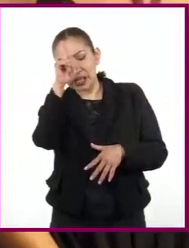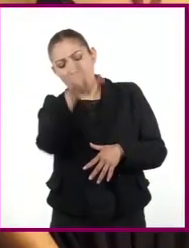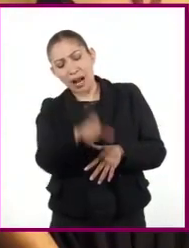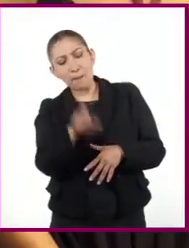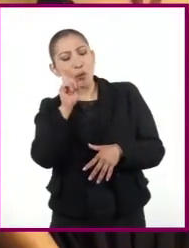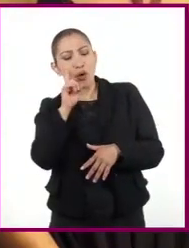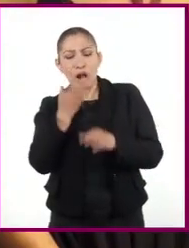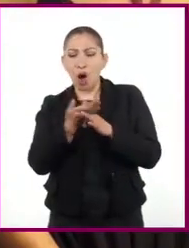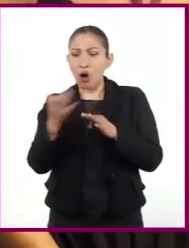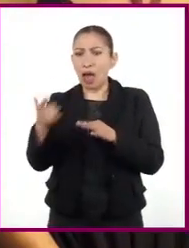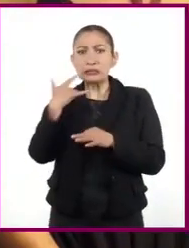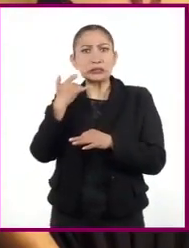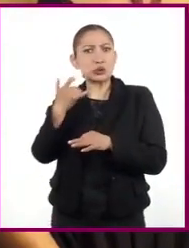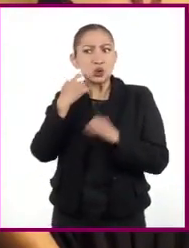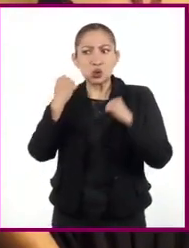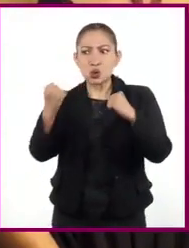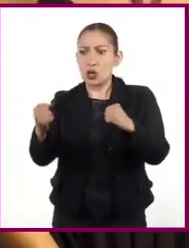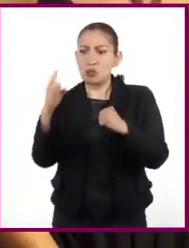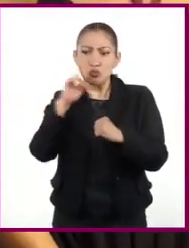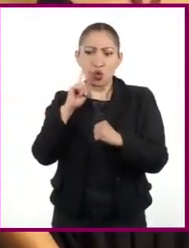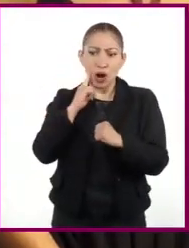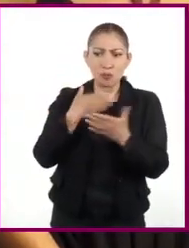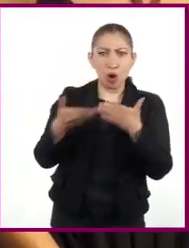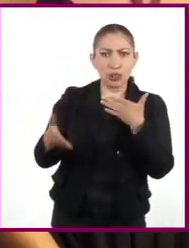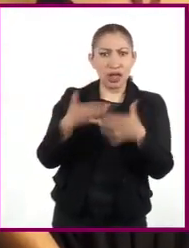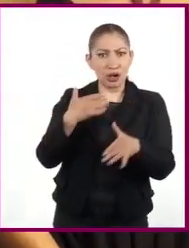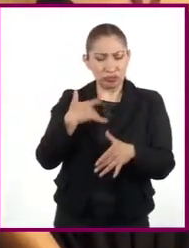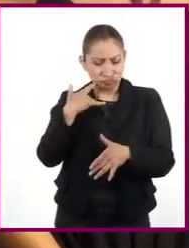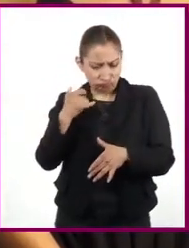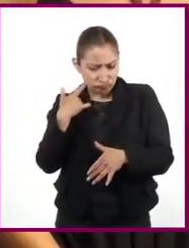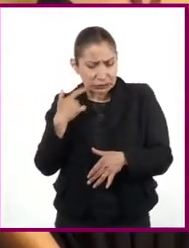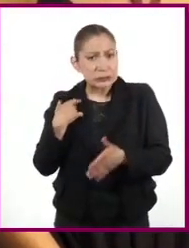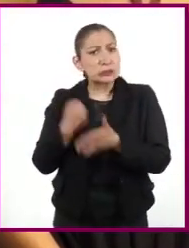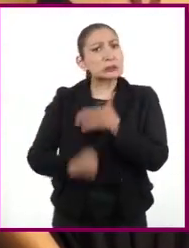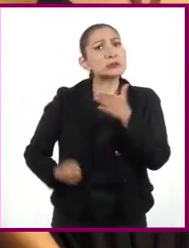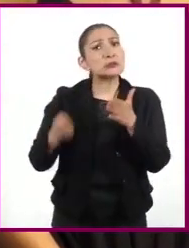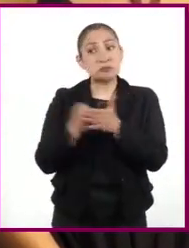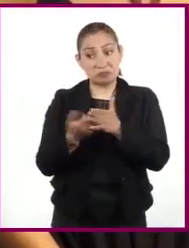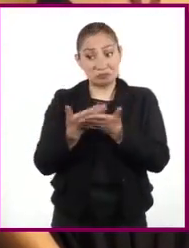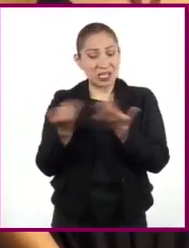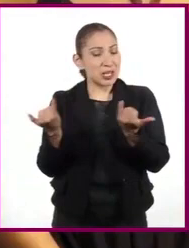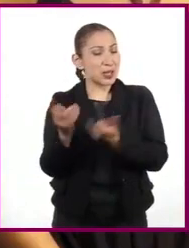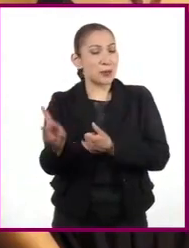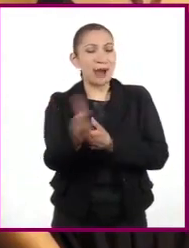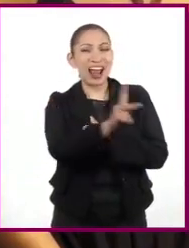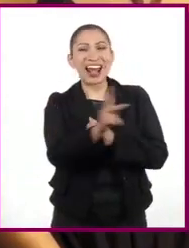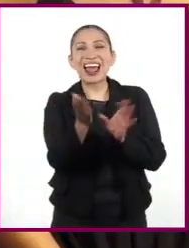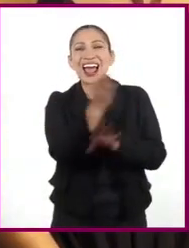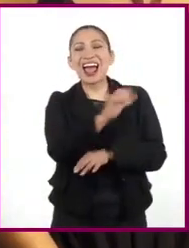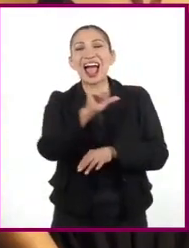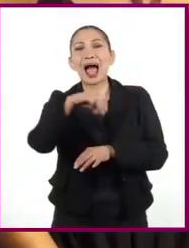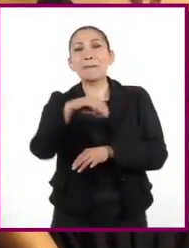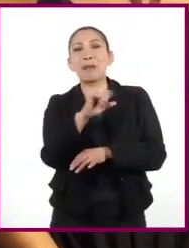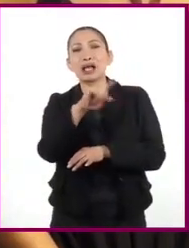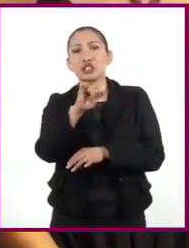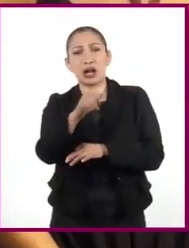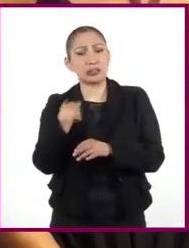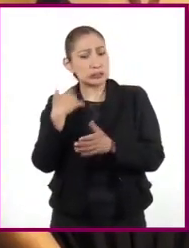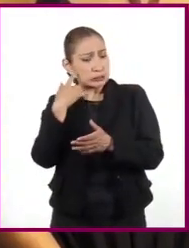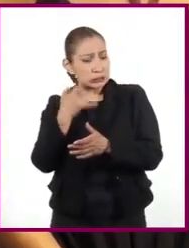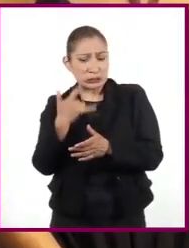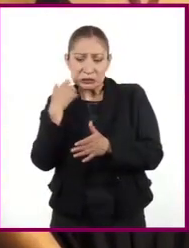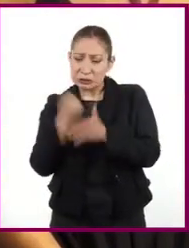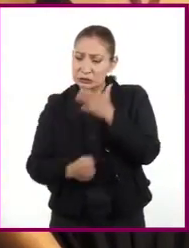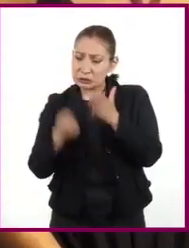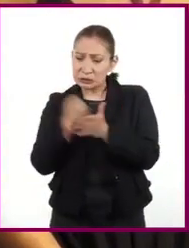amazonas actuales, en estas mujeres actuales que son guerreras y que son luchadoras, que igual que estas amazonas, pelean en todos los frentes